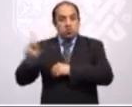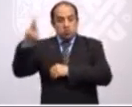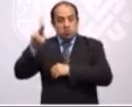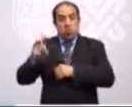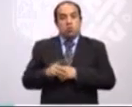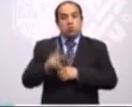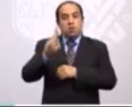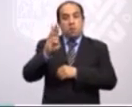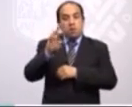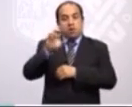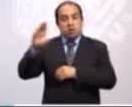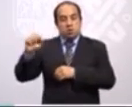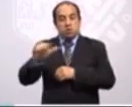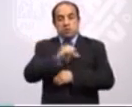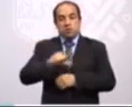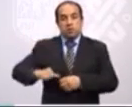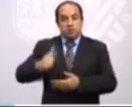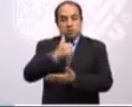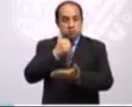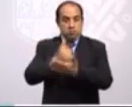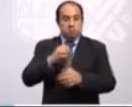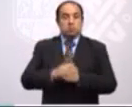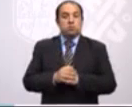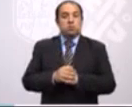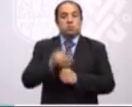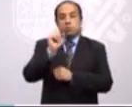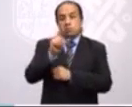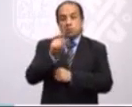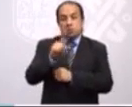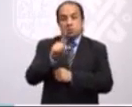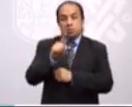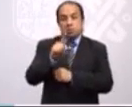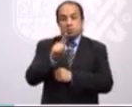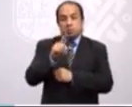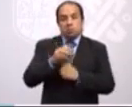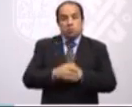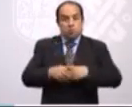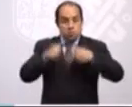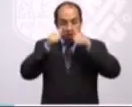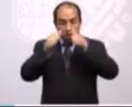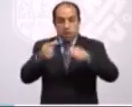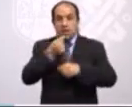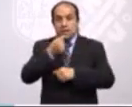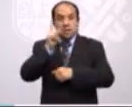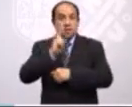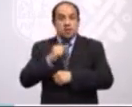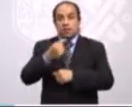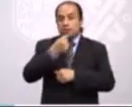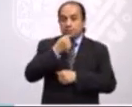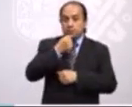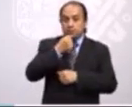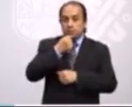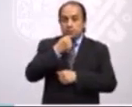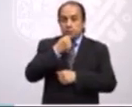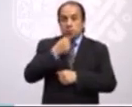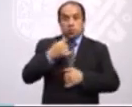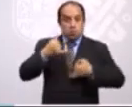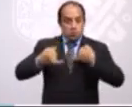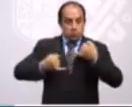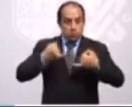la que sigue. Por supuesto, una atención a niñas y niños con juegos